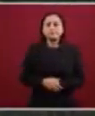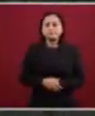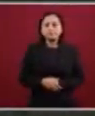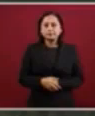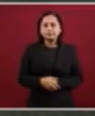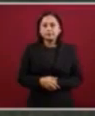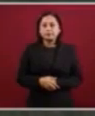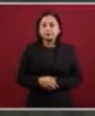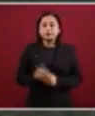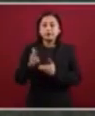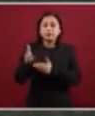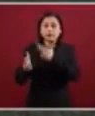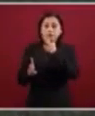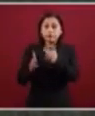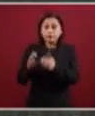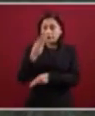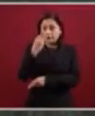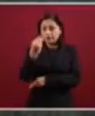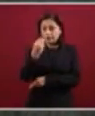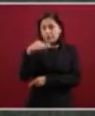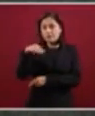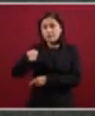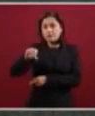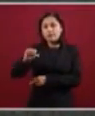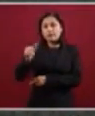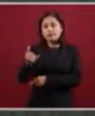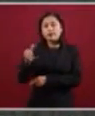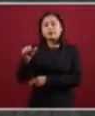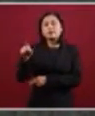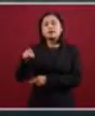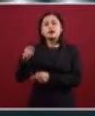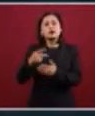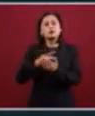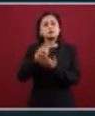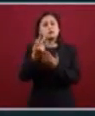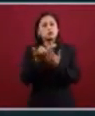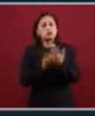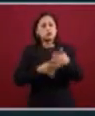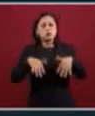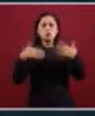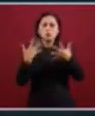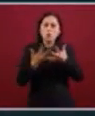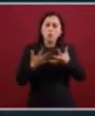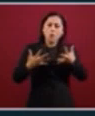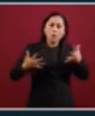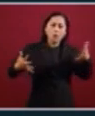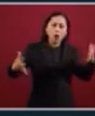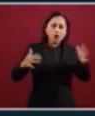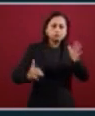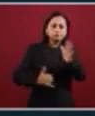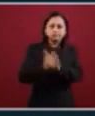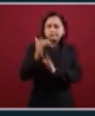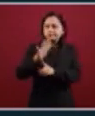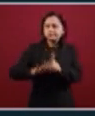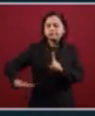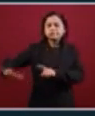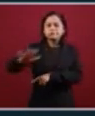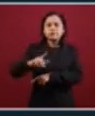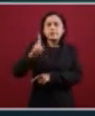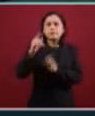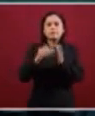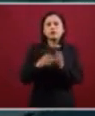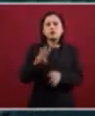El Tren Maya es el proyecto de infraestructura más grande del sexenio. Recorrerá más de 1.400 kilómetros,